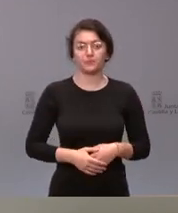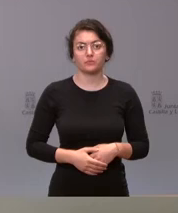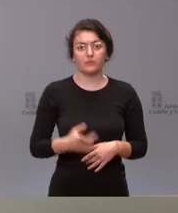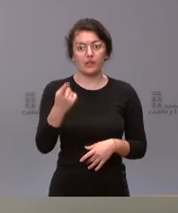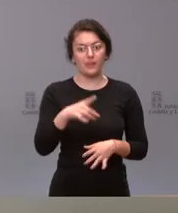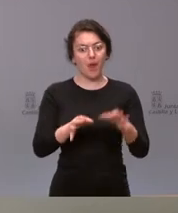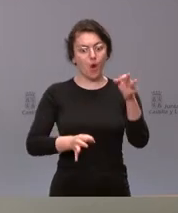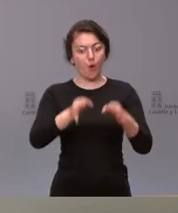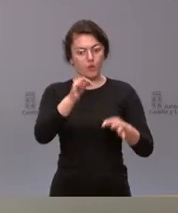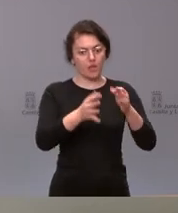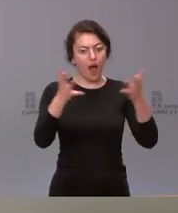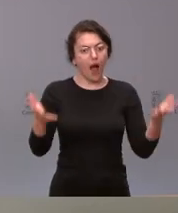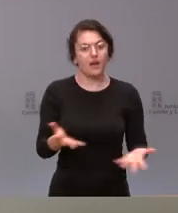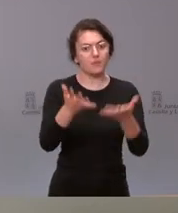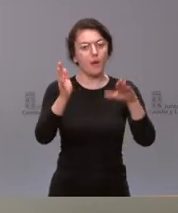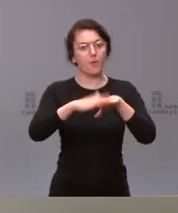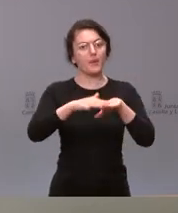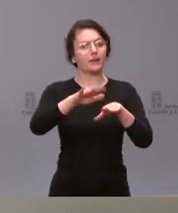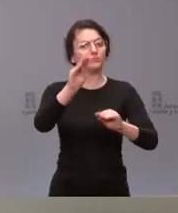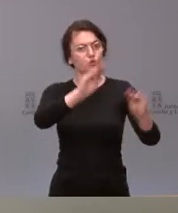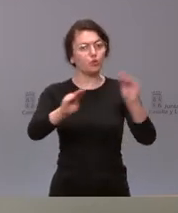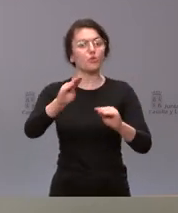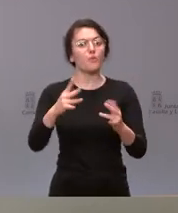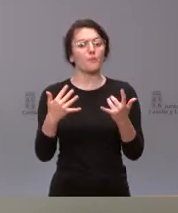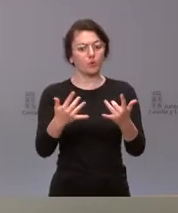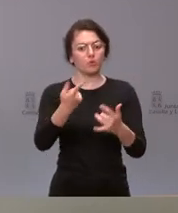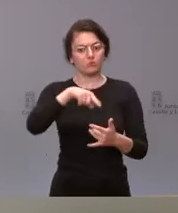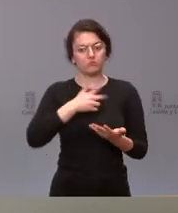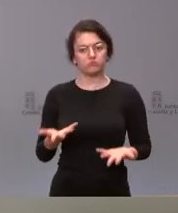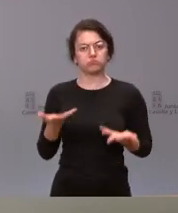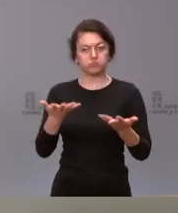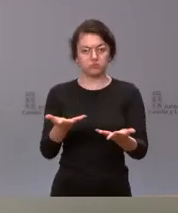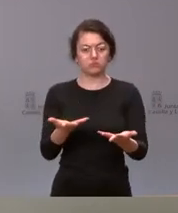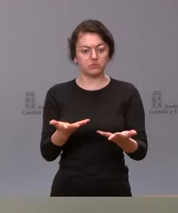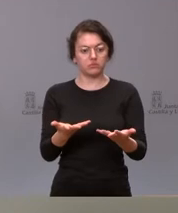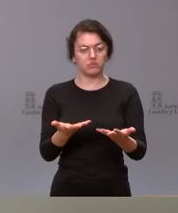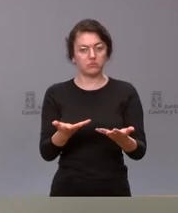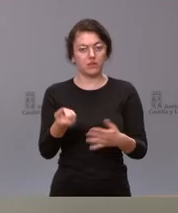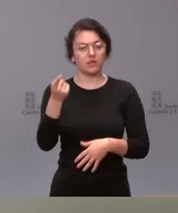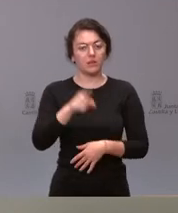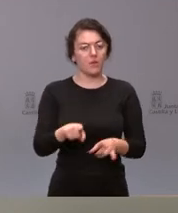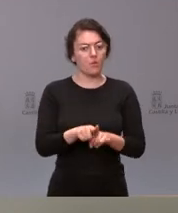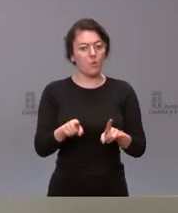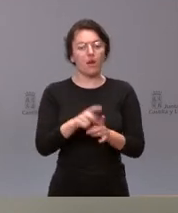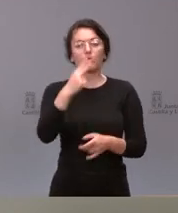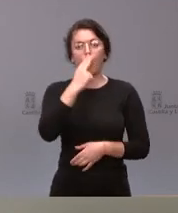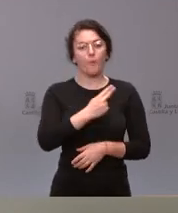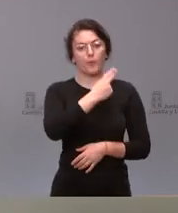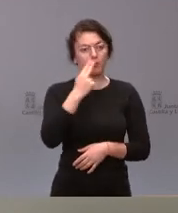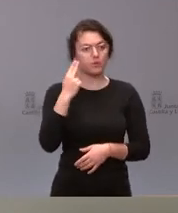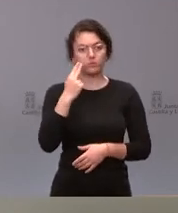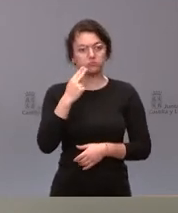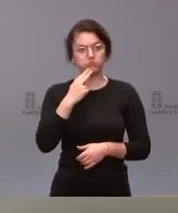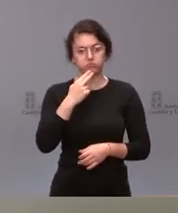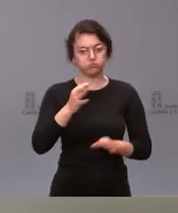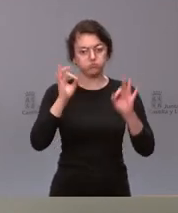justicia a trabajar en esta dirección nos ponemos a su disposición y naturalmente reafirmamos nuestro compromiso con la atención